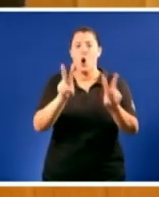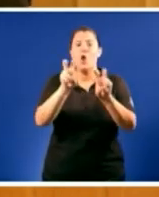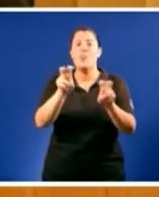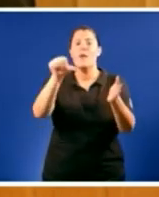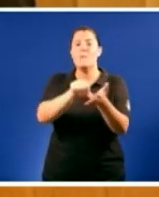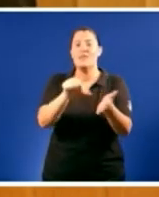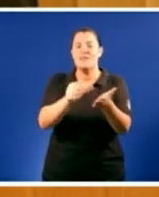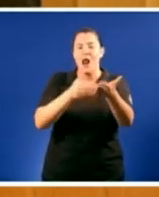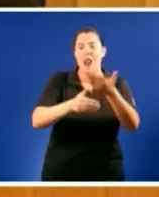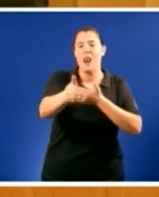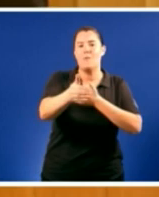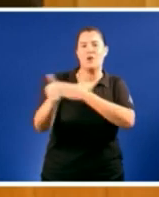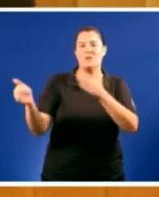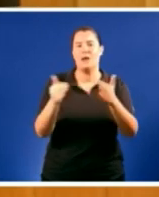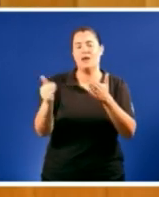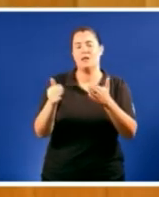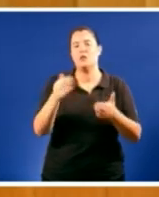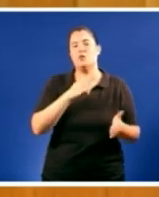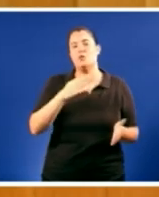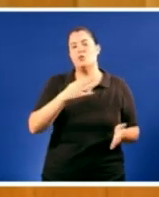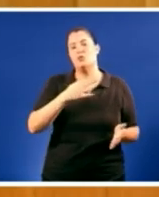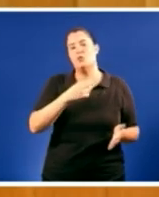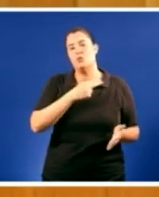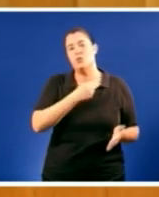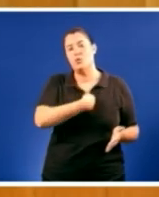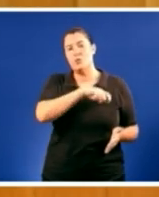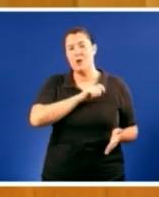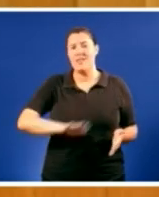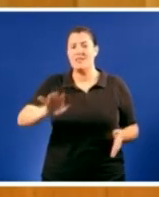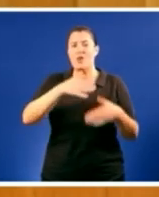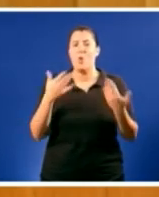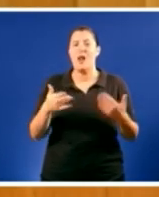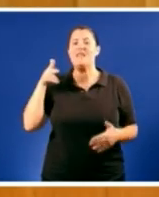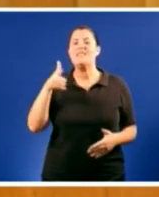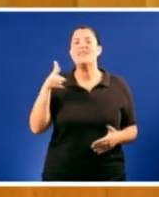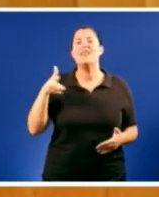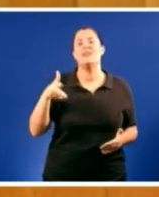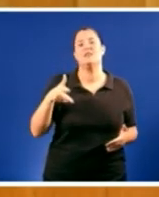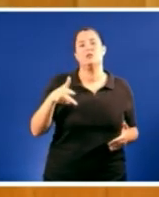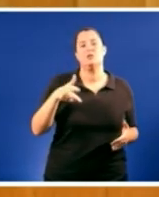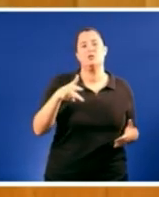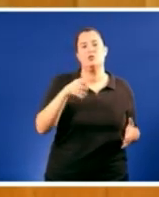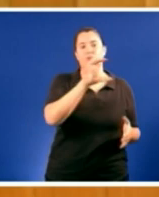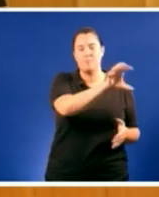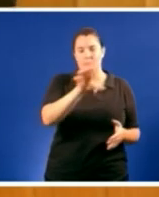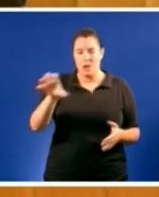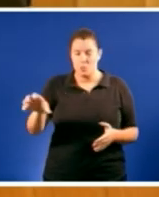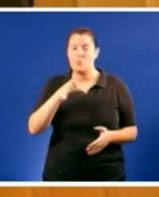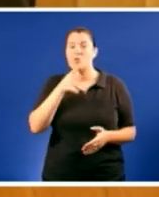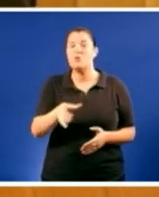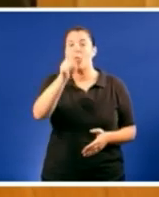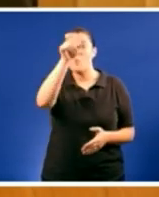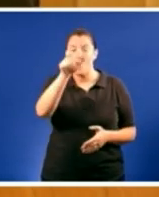legislatura estatal van ser os dereitos dos povos Por iso un constitucionalista